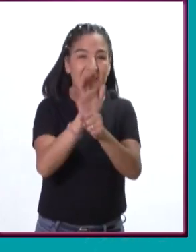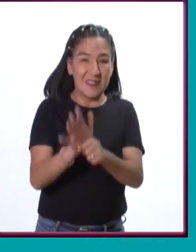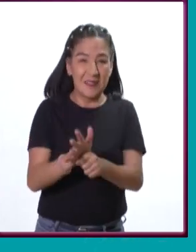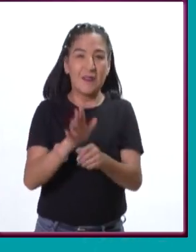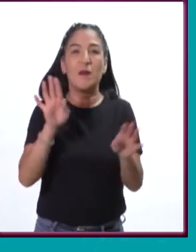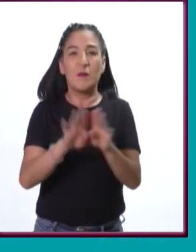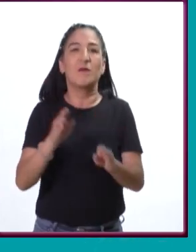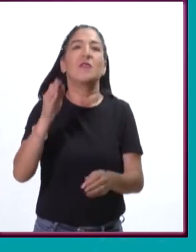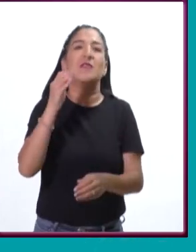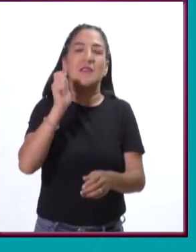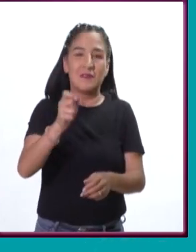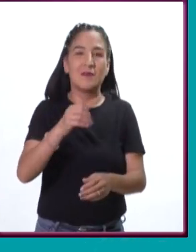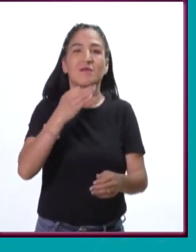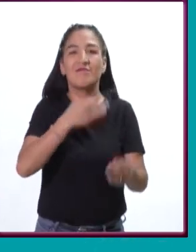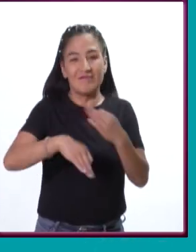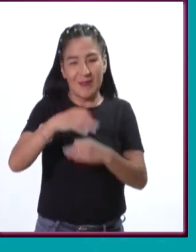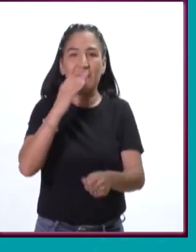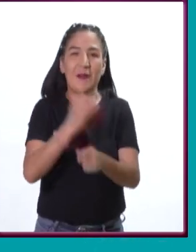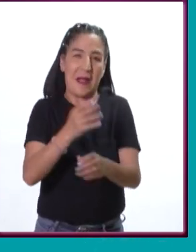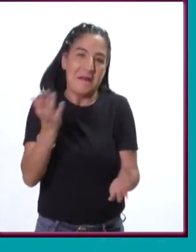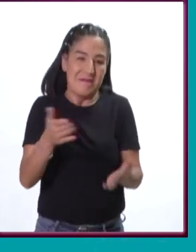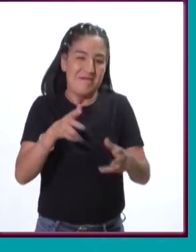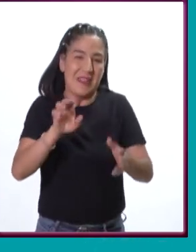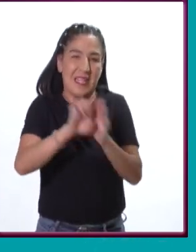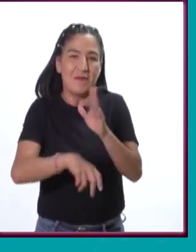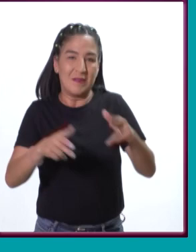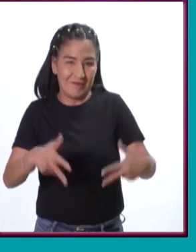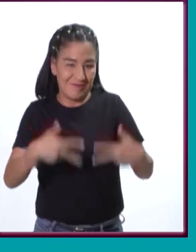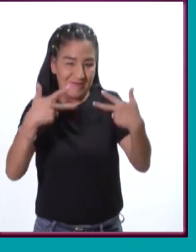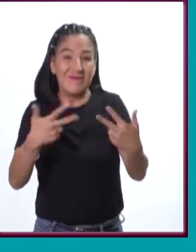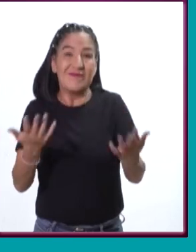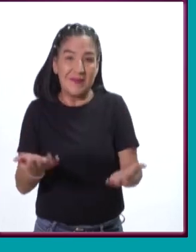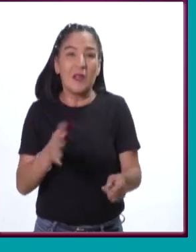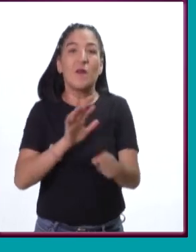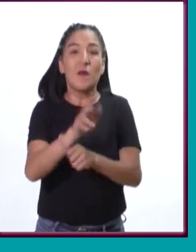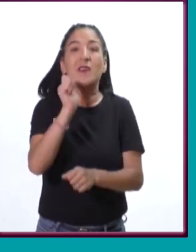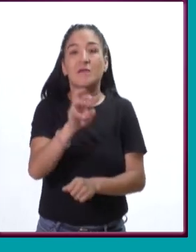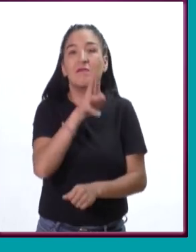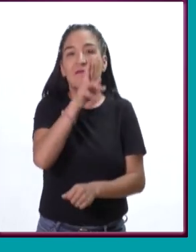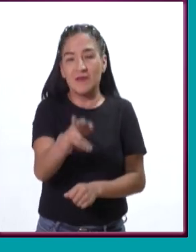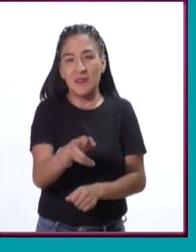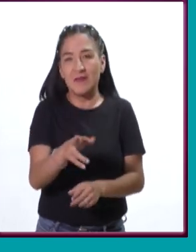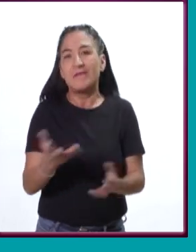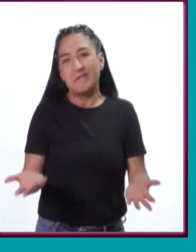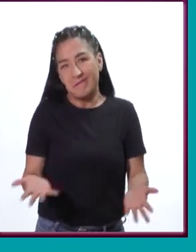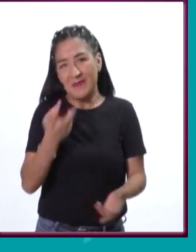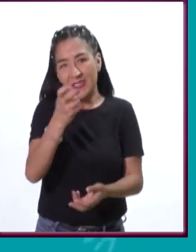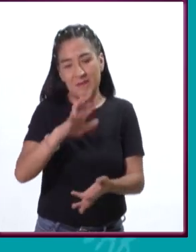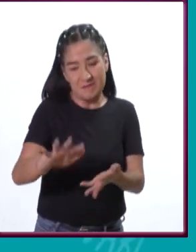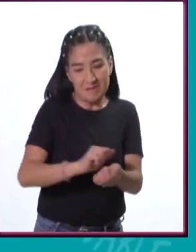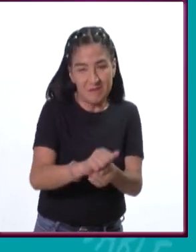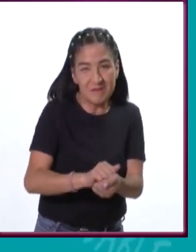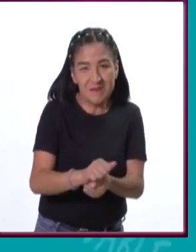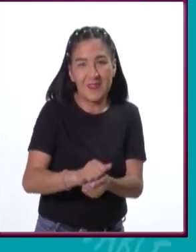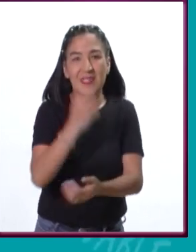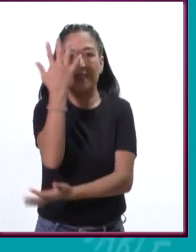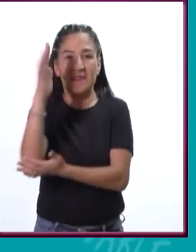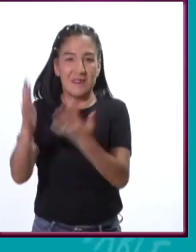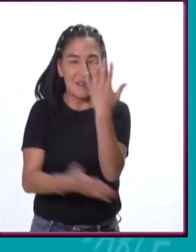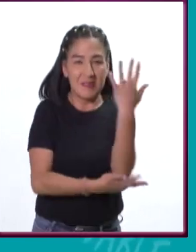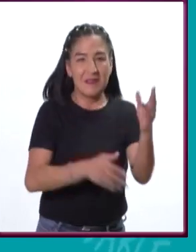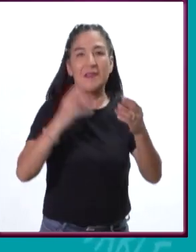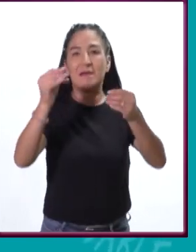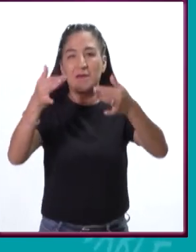nuestra vida, nuestro bienestar y la vida del planeta depende de la salud de esos ecosistemas. Esta